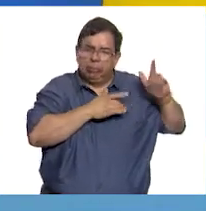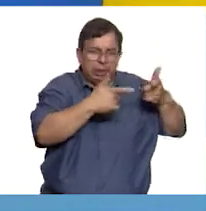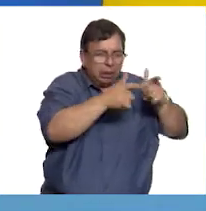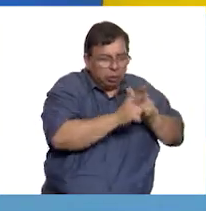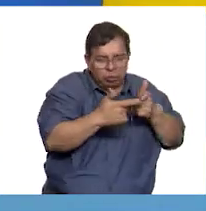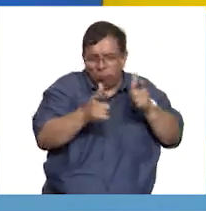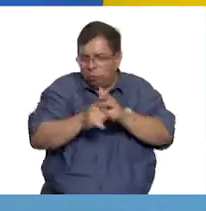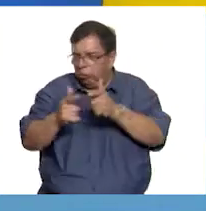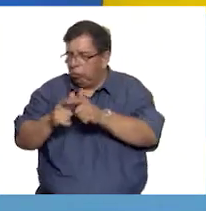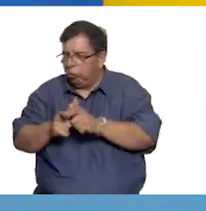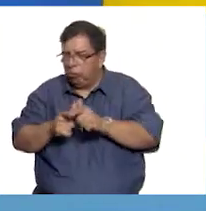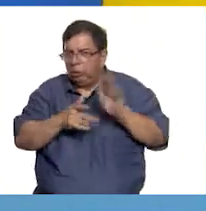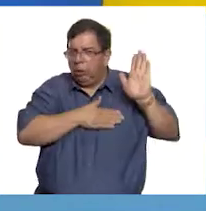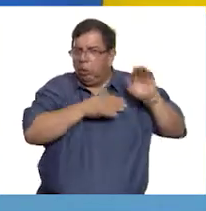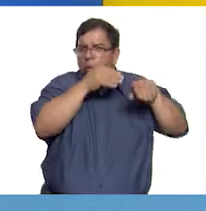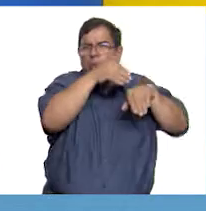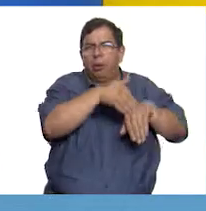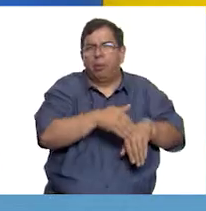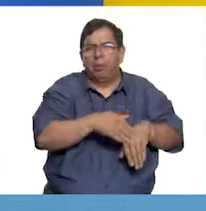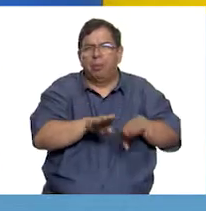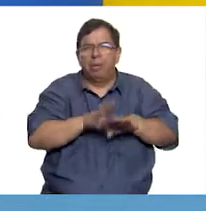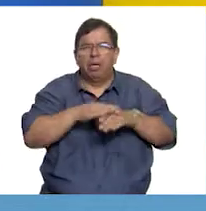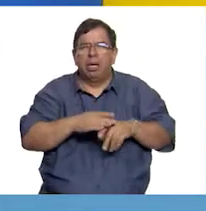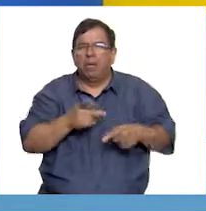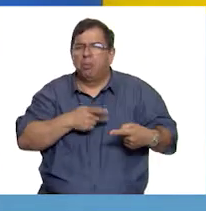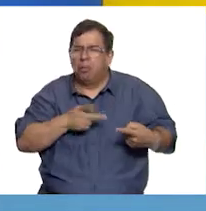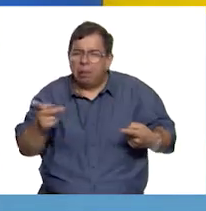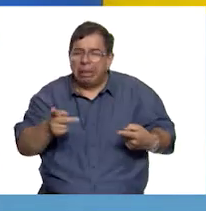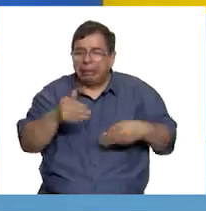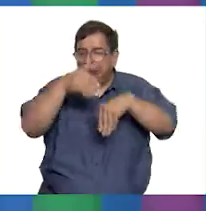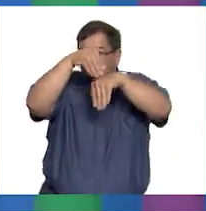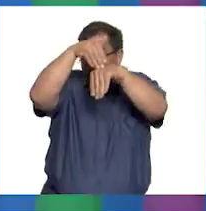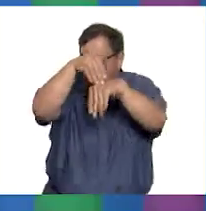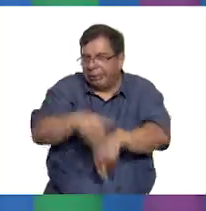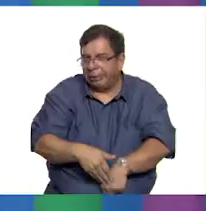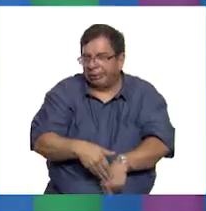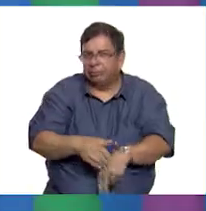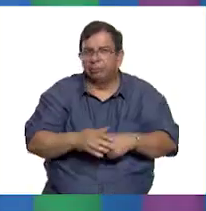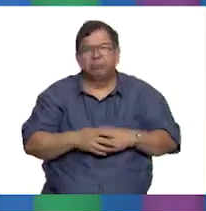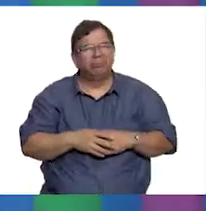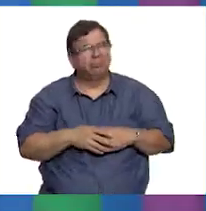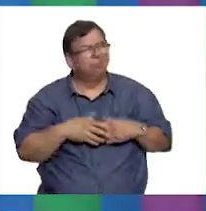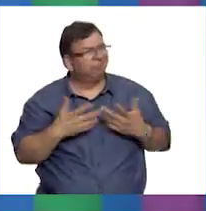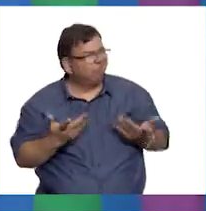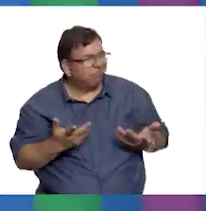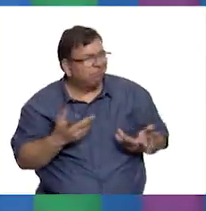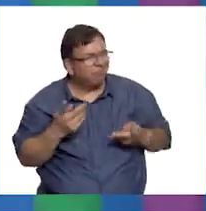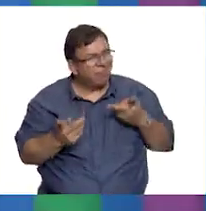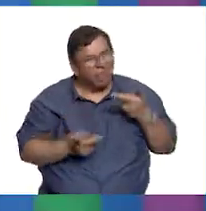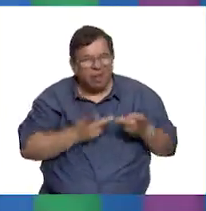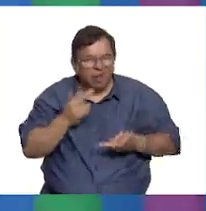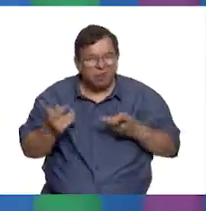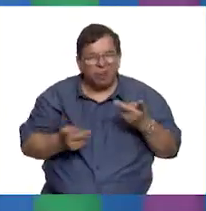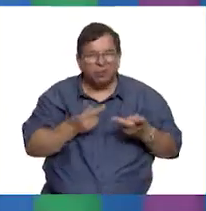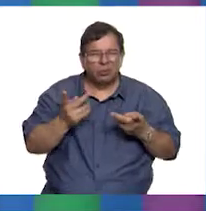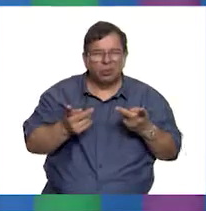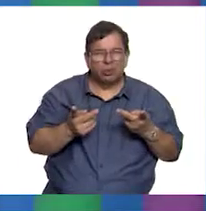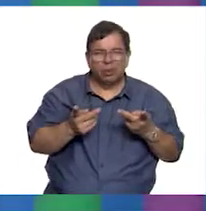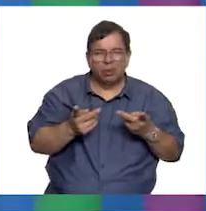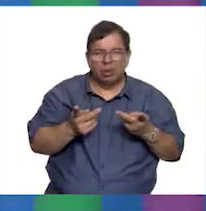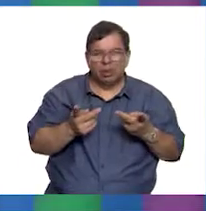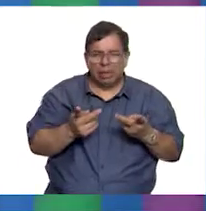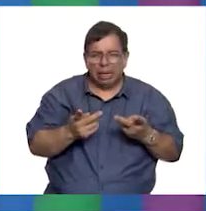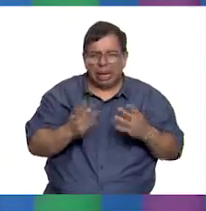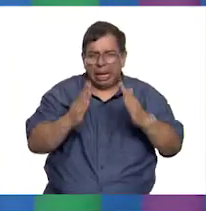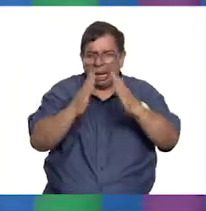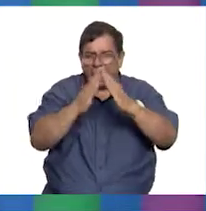pero en general eran el de pobreza y obediencia. Y tengo una pregunta. ¿Cómo era la vida en